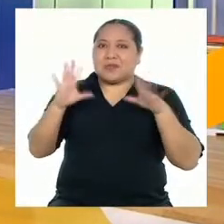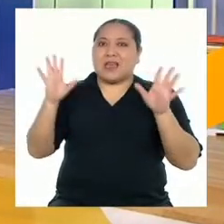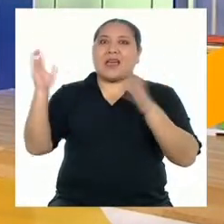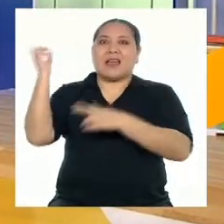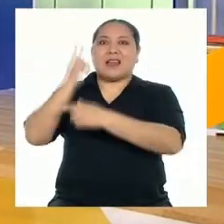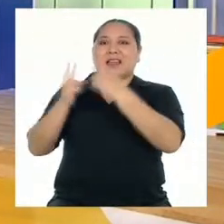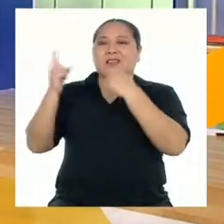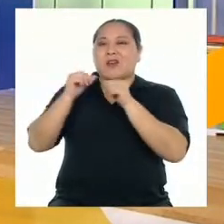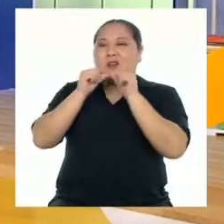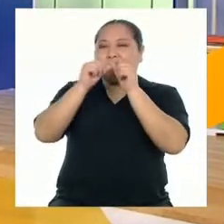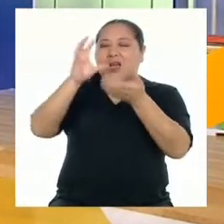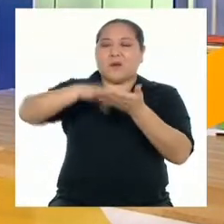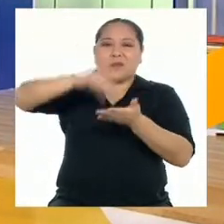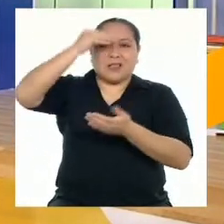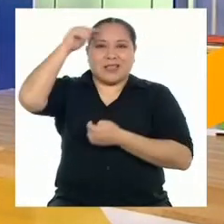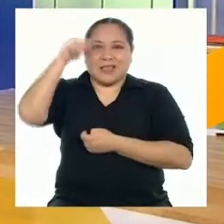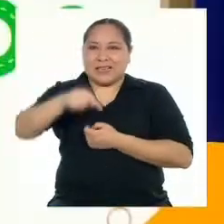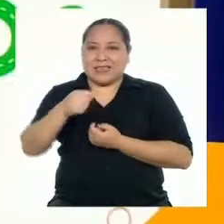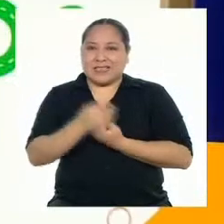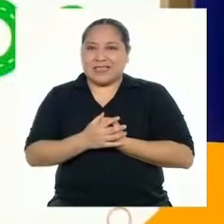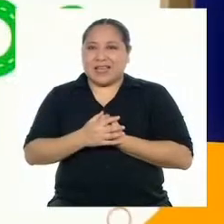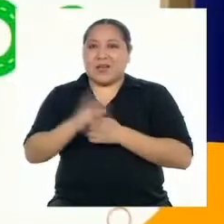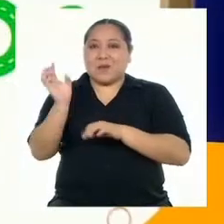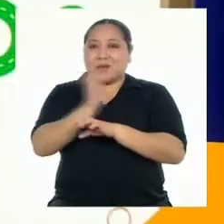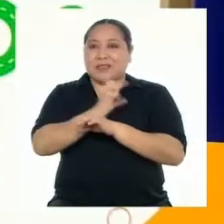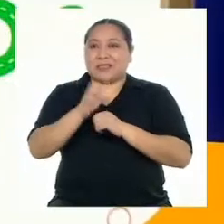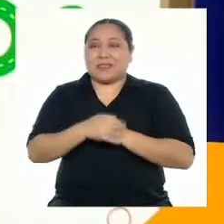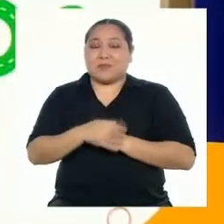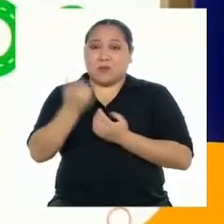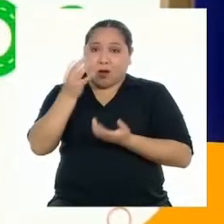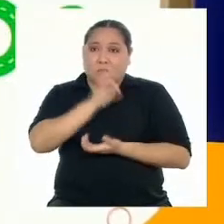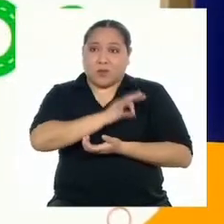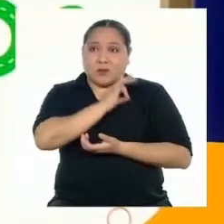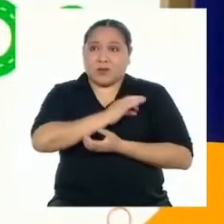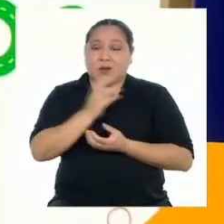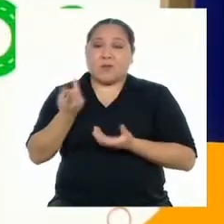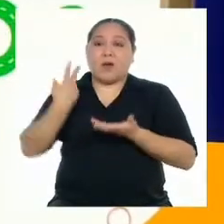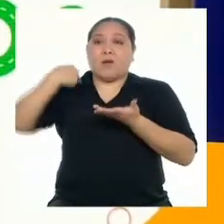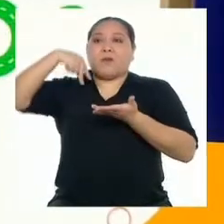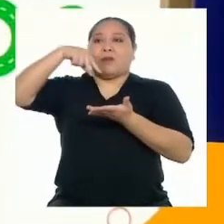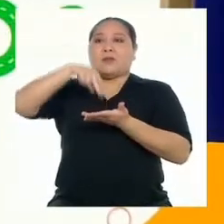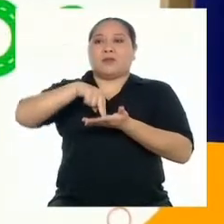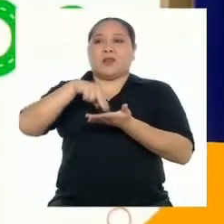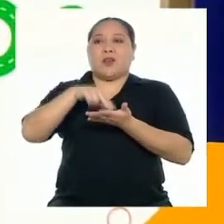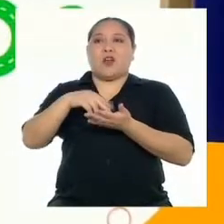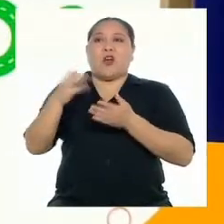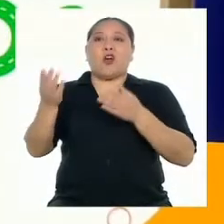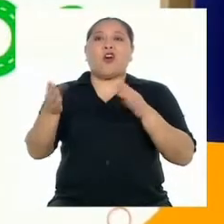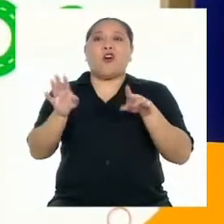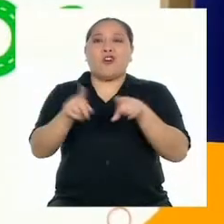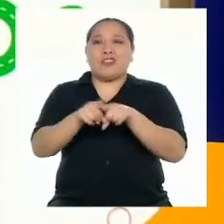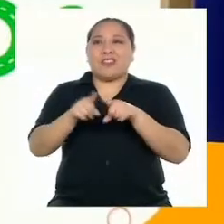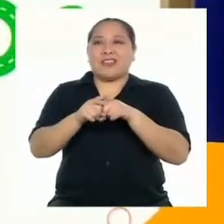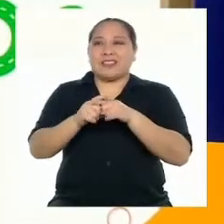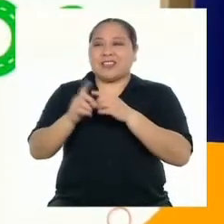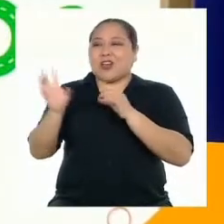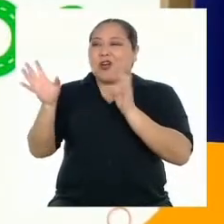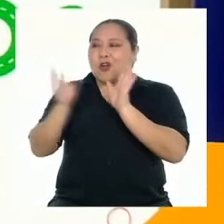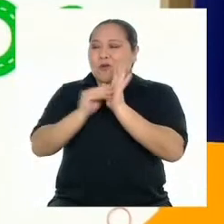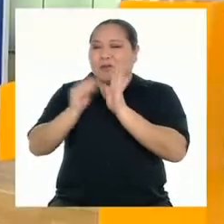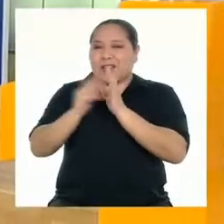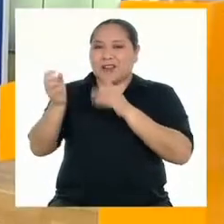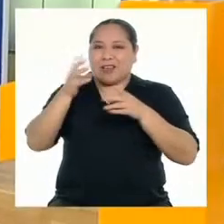volvemos para seguir aprendiendo sobre este género. Pueden aprovechar para ponerse de pie y repetir la secuencia que aprendieron en